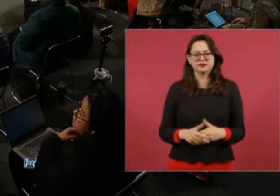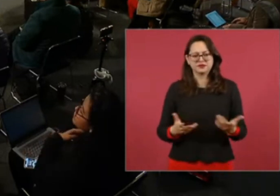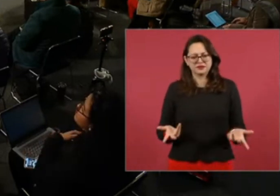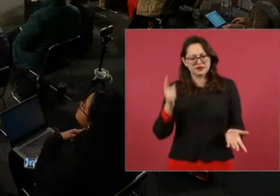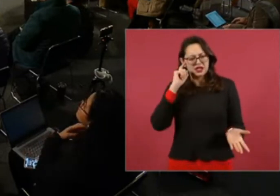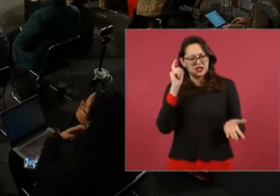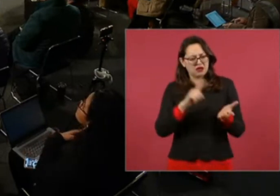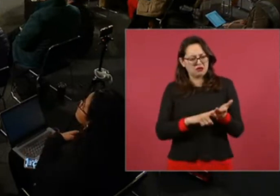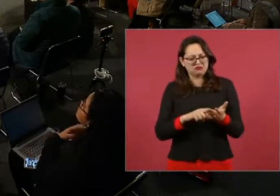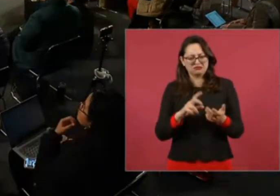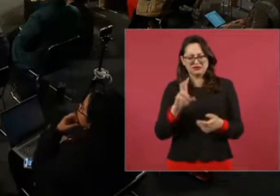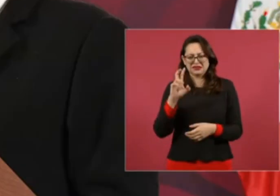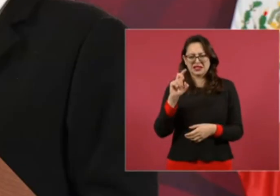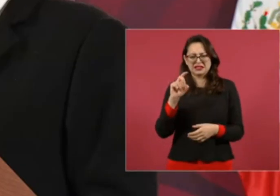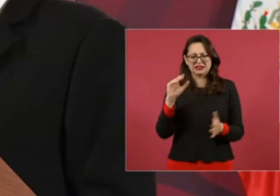30 mil pesos.